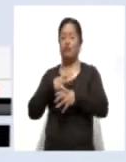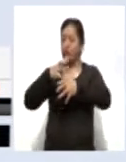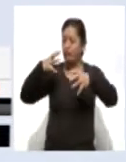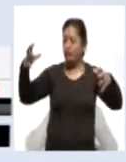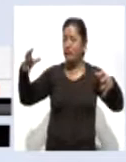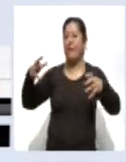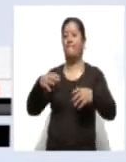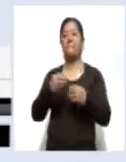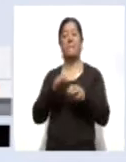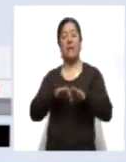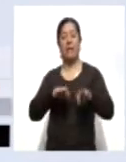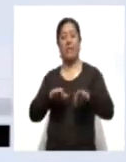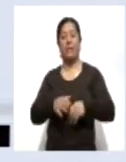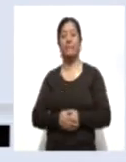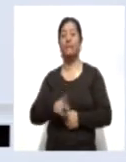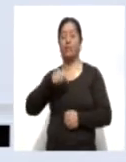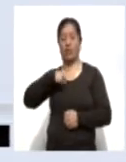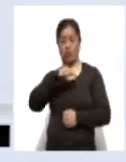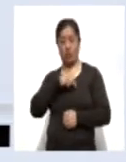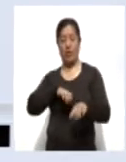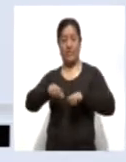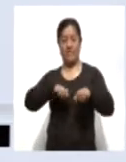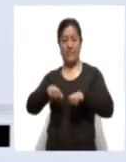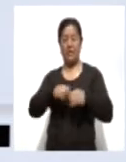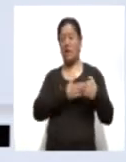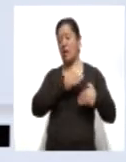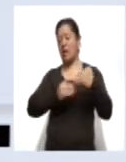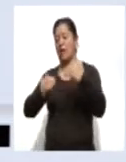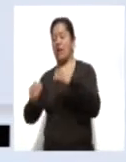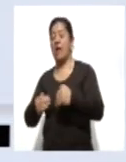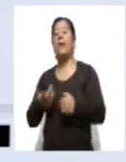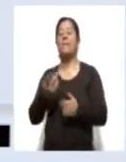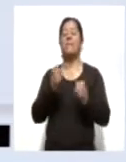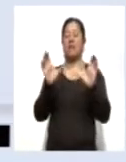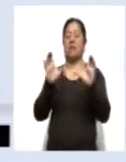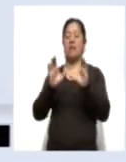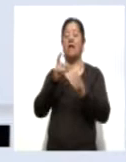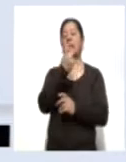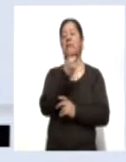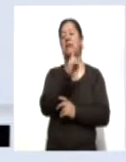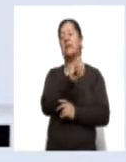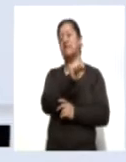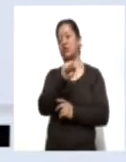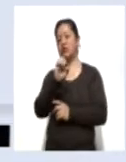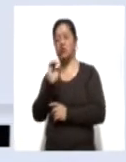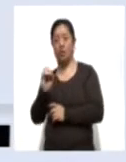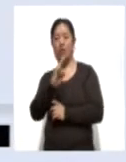nacional. Somos una empresa en proceso de certificación de ISO 9001 y enfocados en la mejora continua.